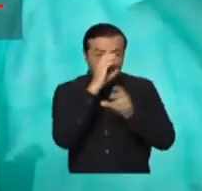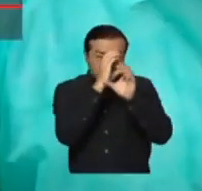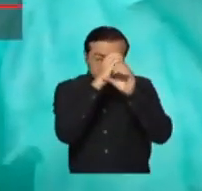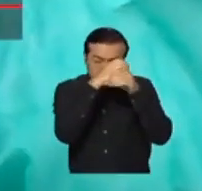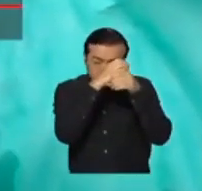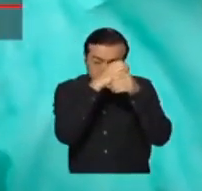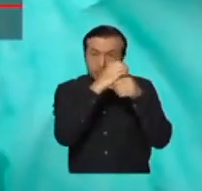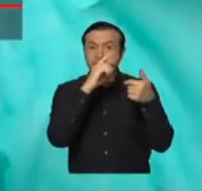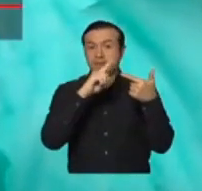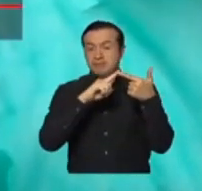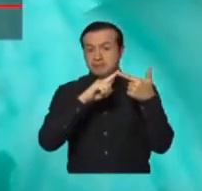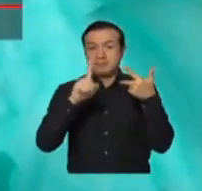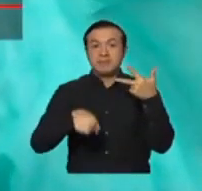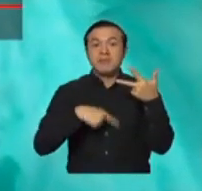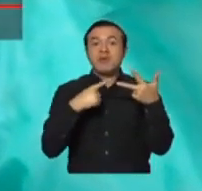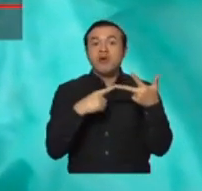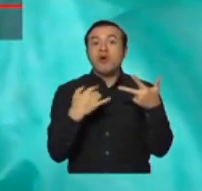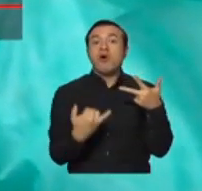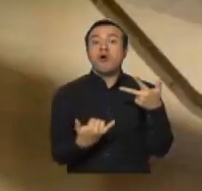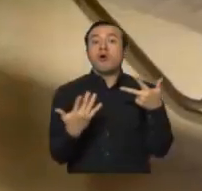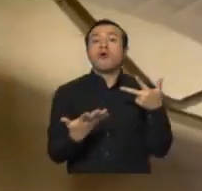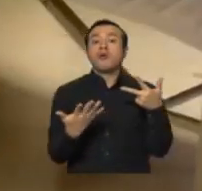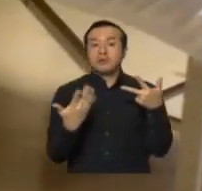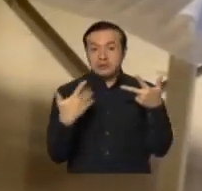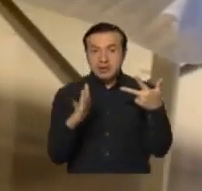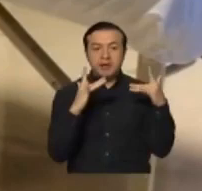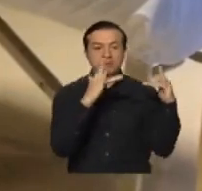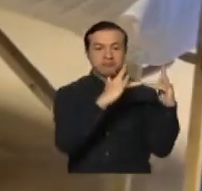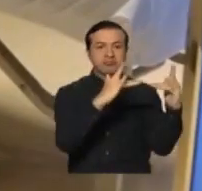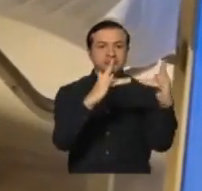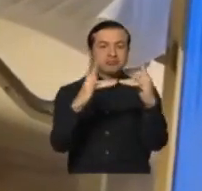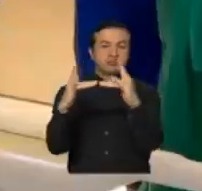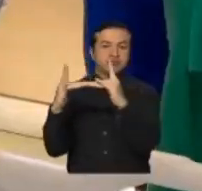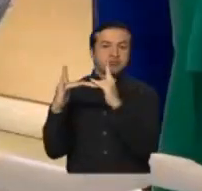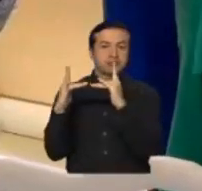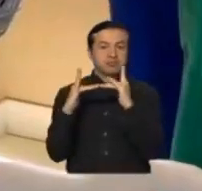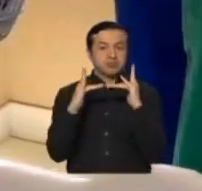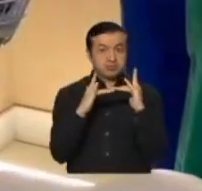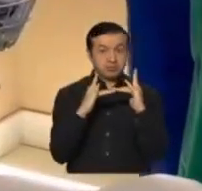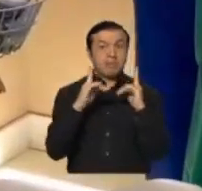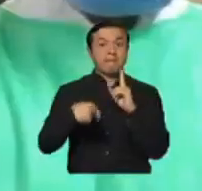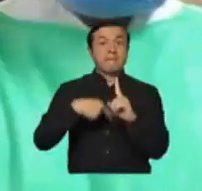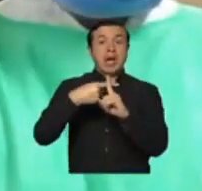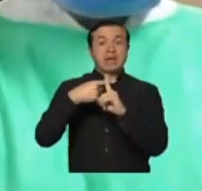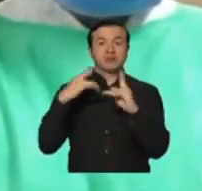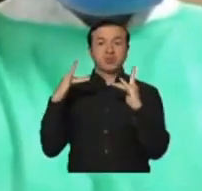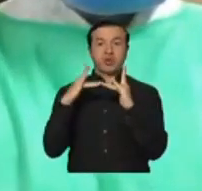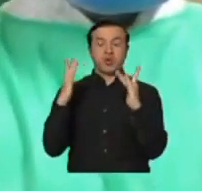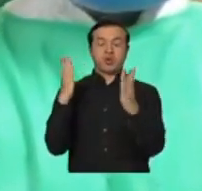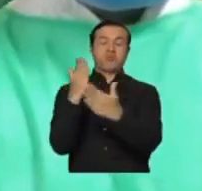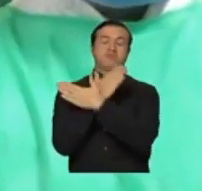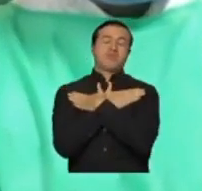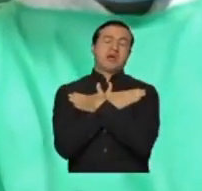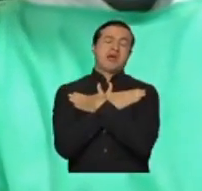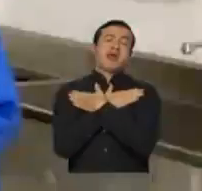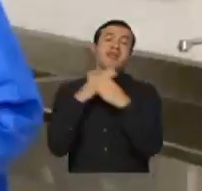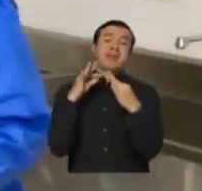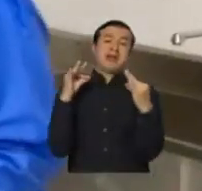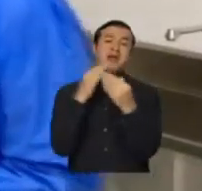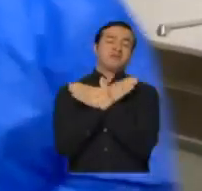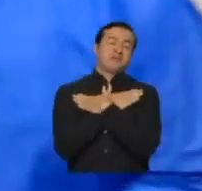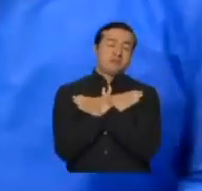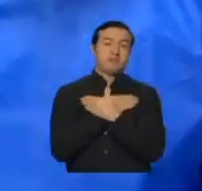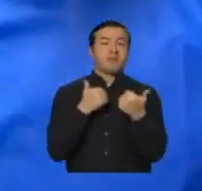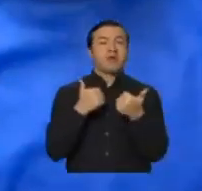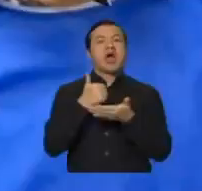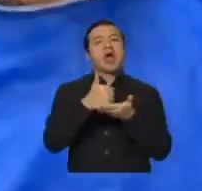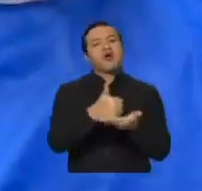están yendo un paso más allá. La primera universidad en activar telemedicina y camas de cuidados intensivos. Nos va a ayudar a aliviar el sistema de salud pública